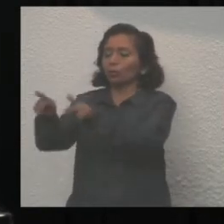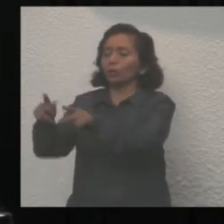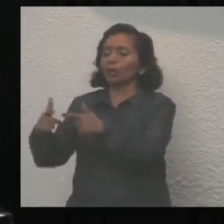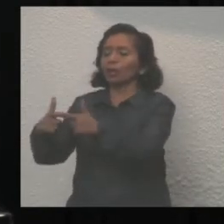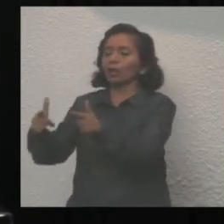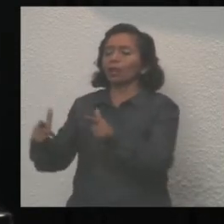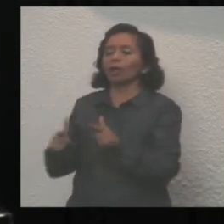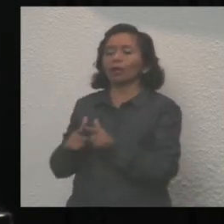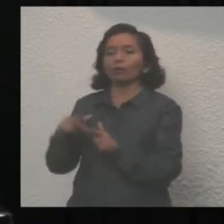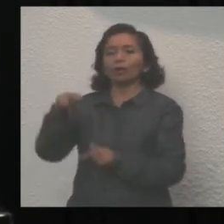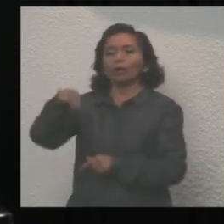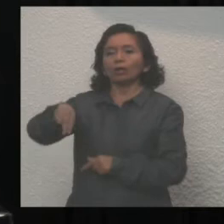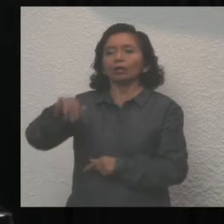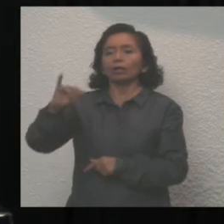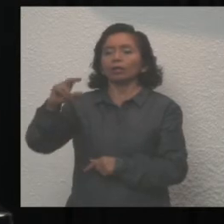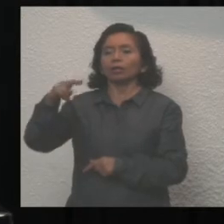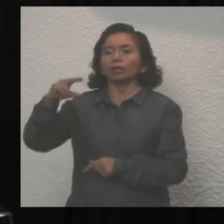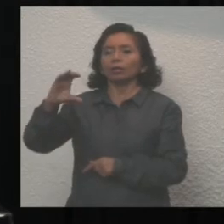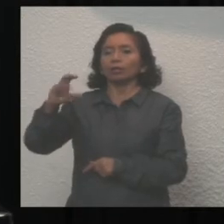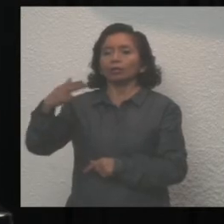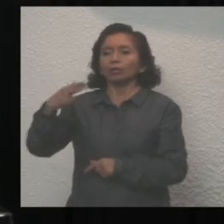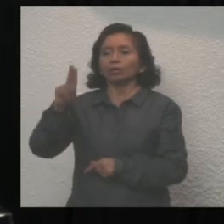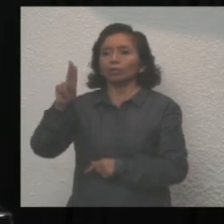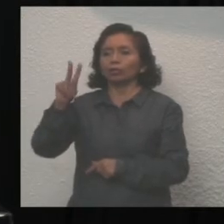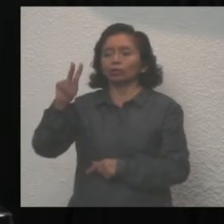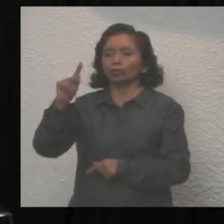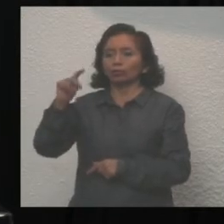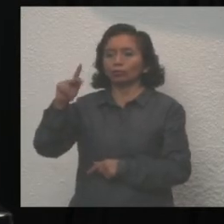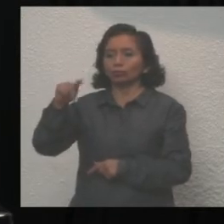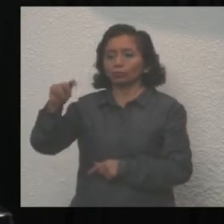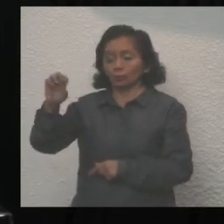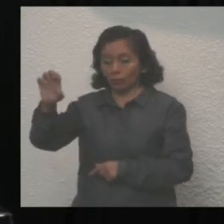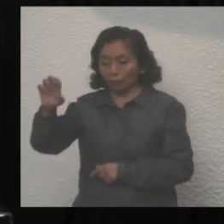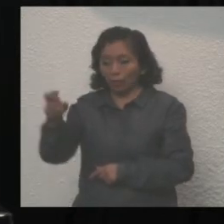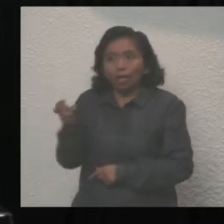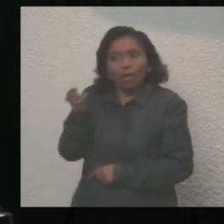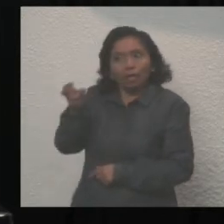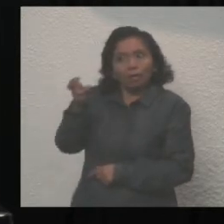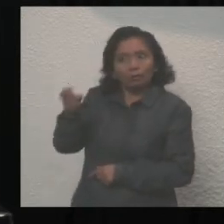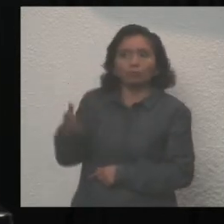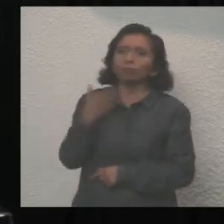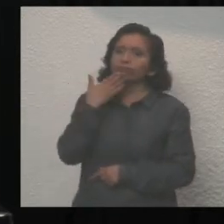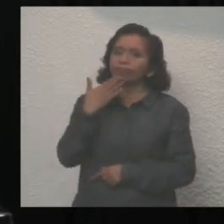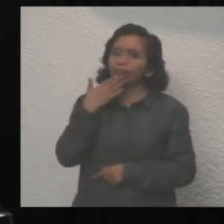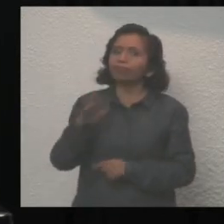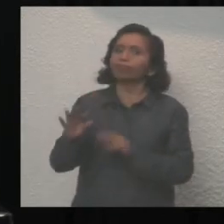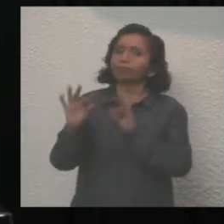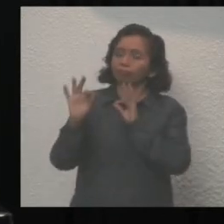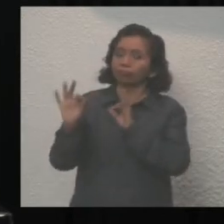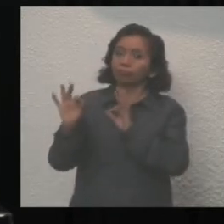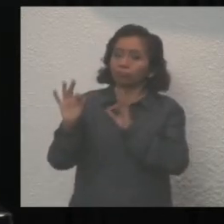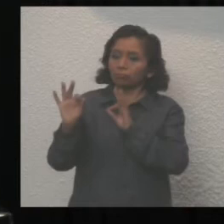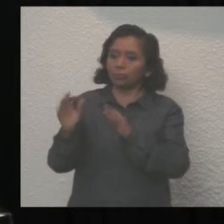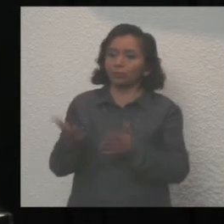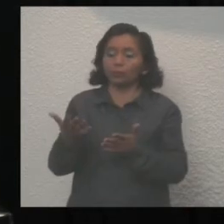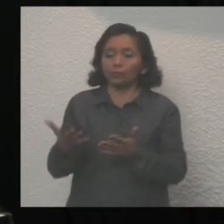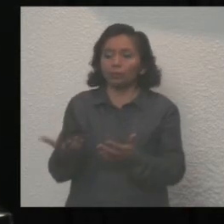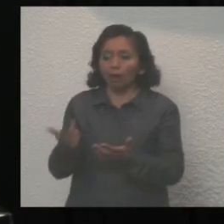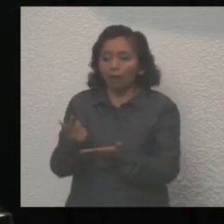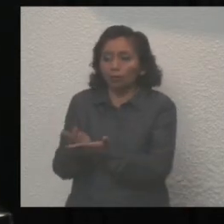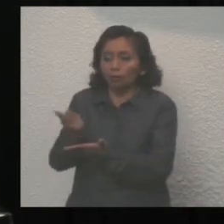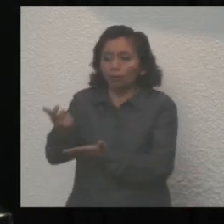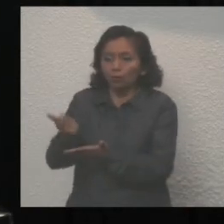Una gestión que le reconozco porque nos va a traer una inversión por arriba de los cuatro mil millones de pesos, inversión